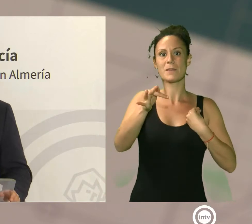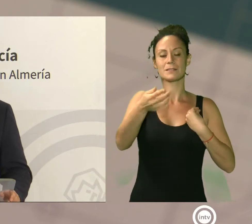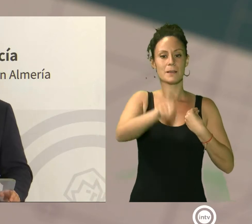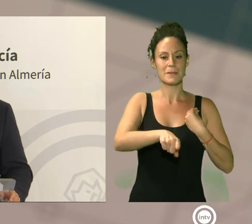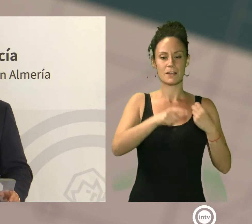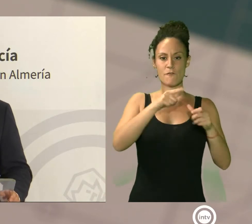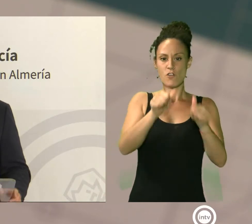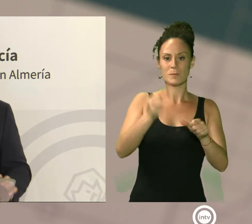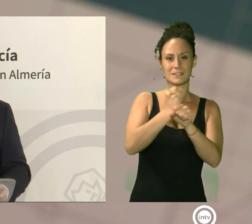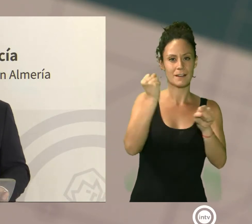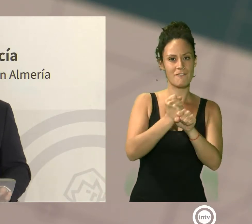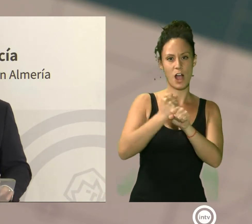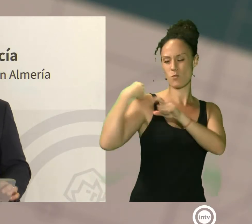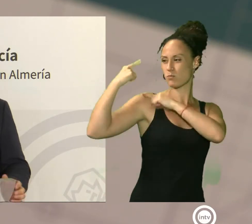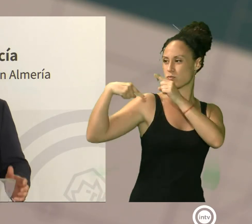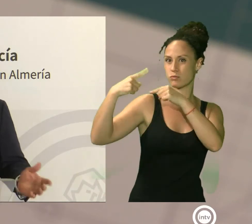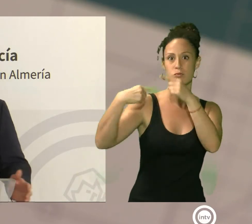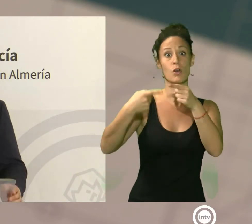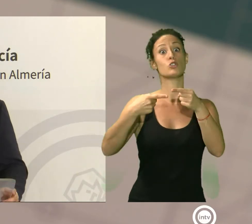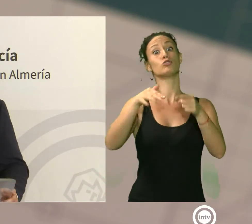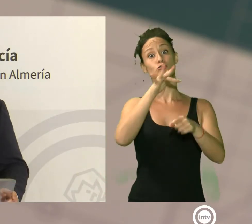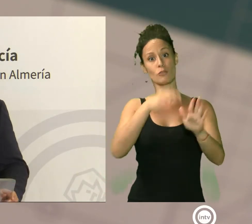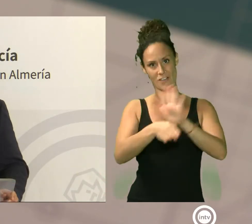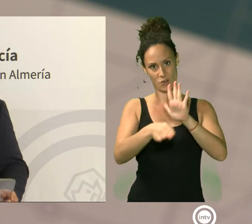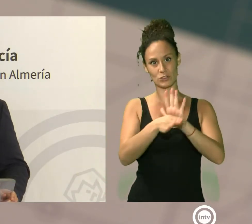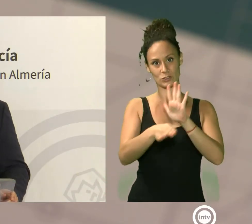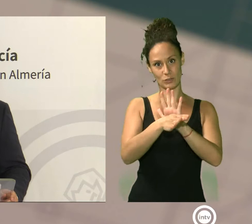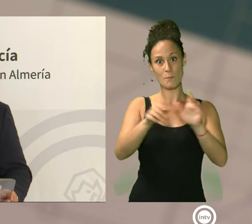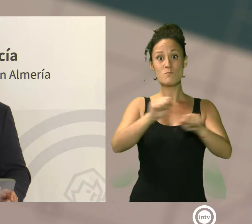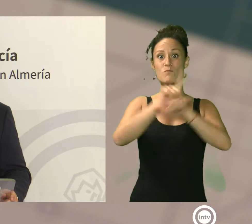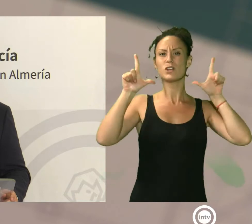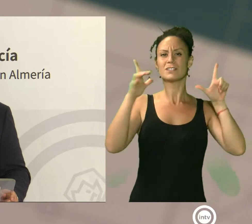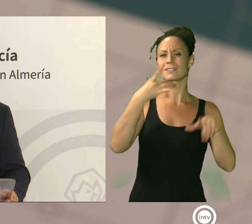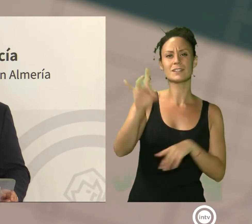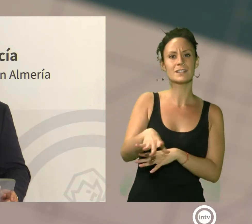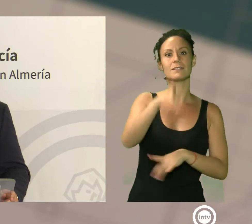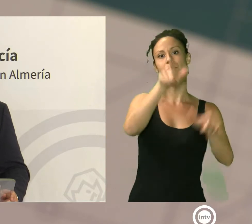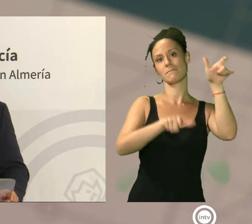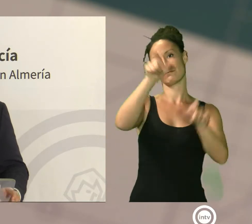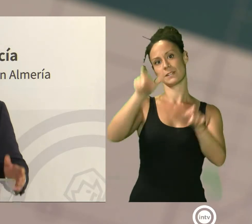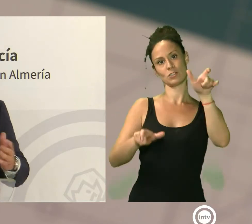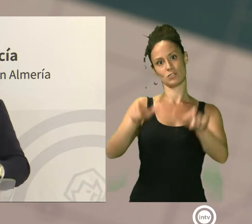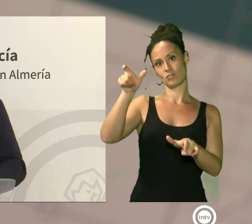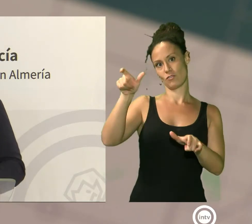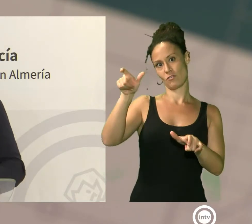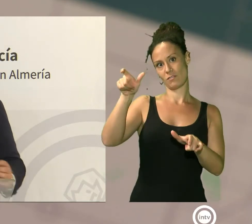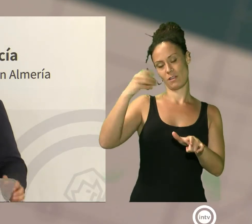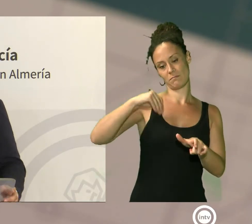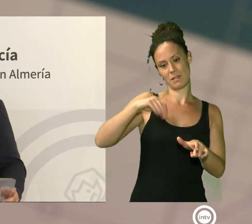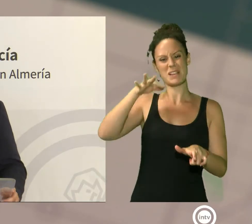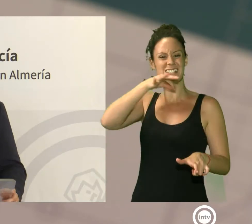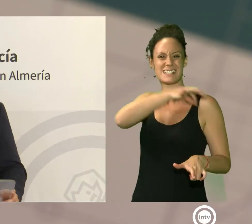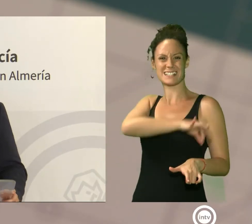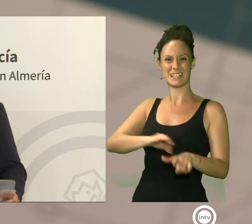sigue vigente. Realmente los protagonistas de esta historia son las personas, esas personas que a lo largo de los siglos